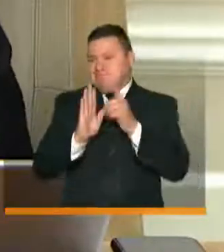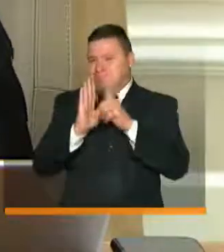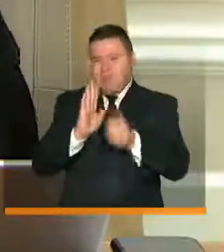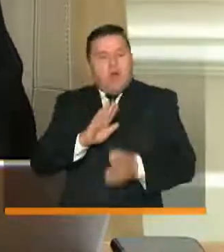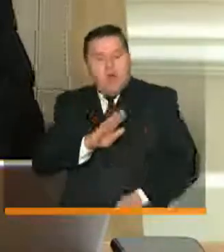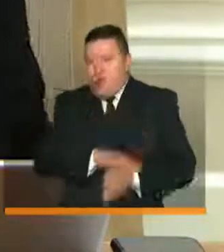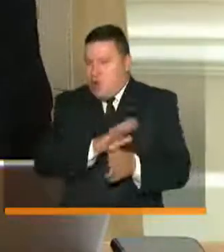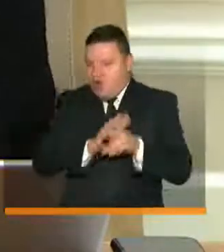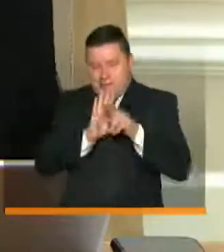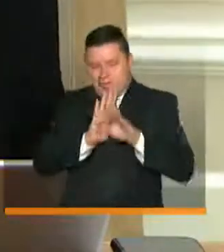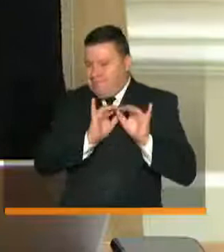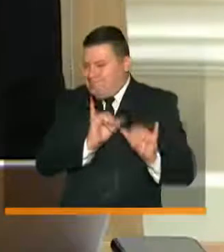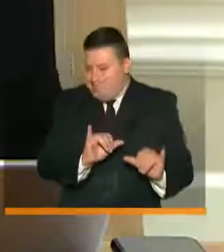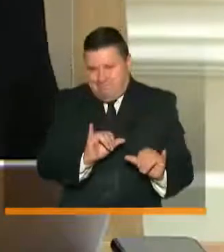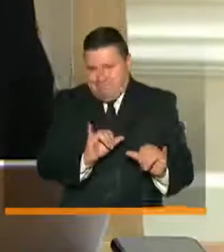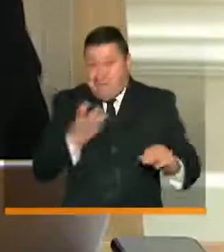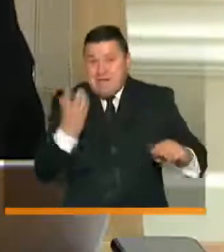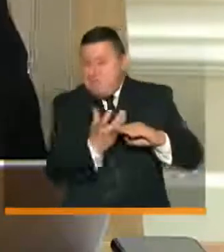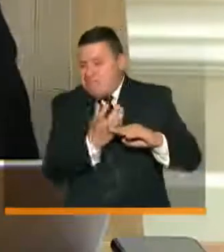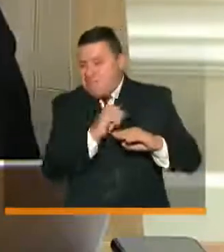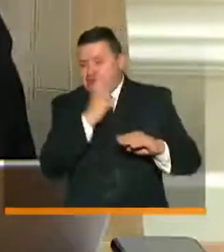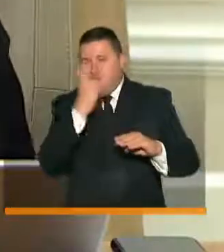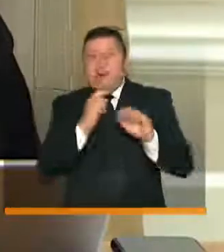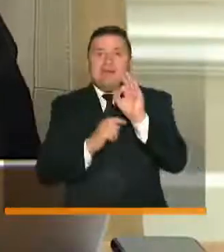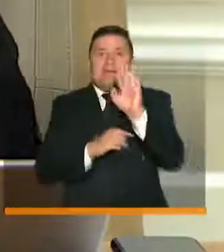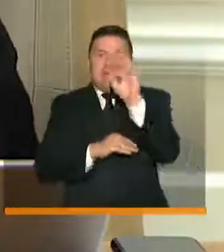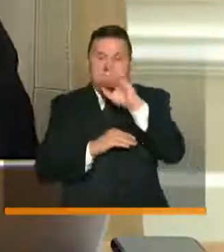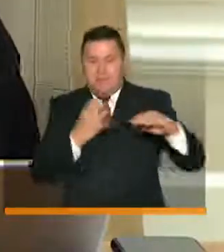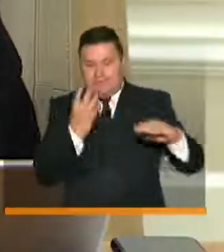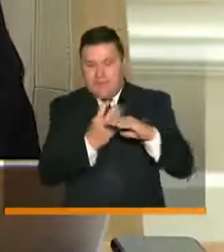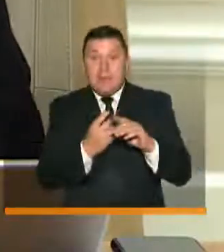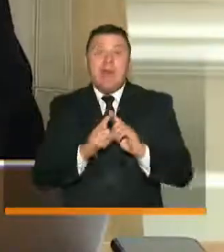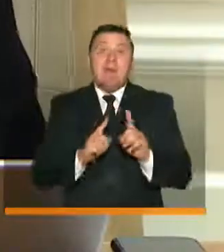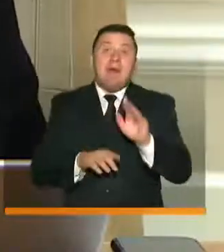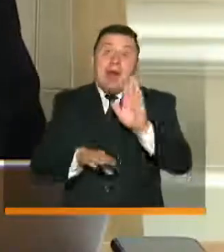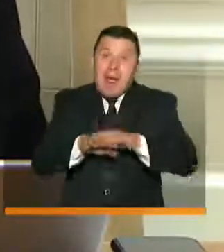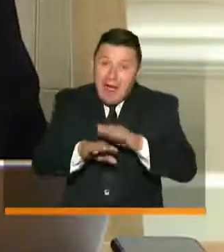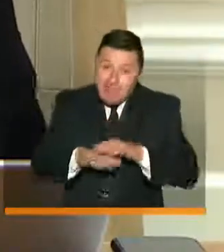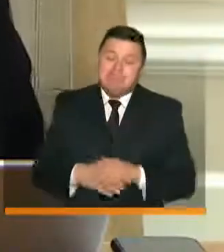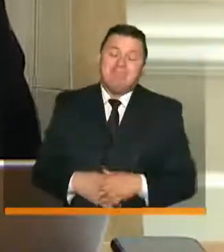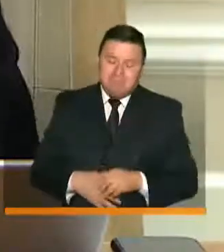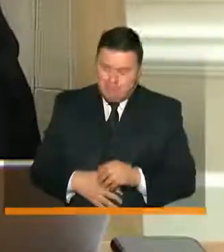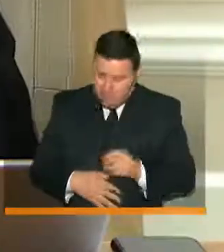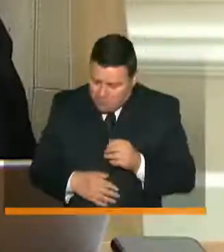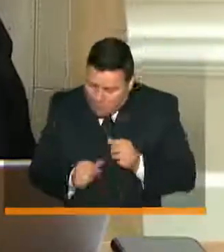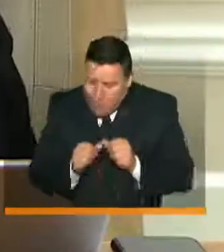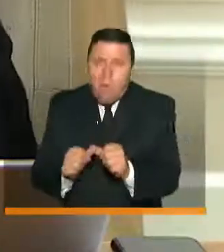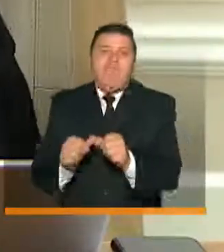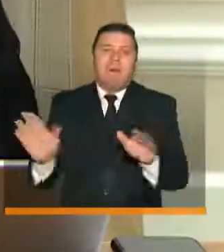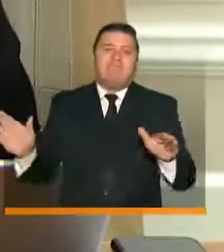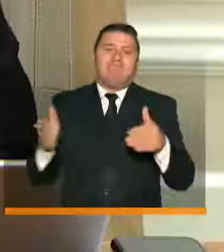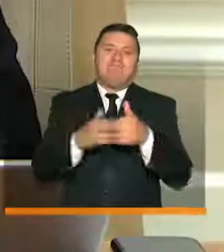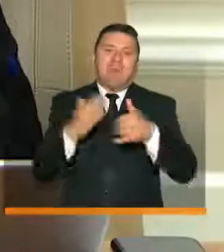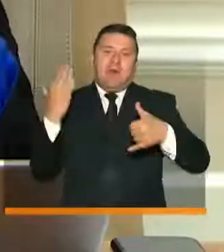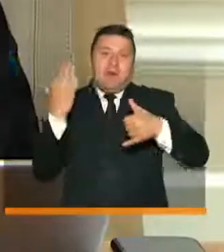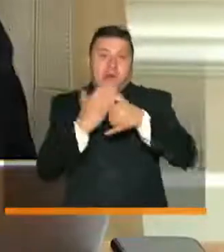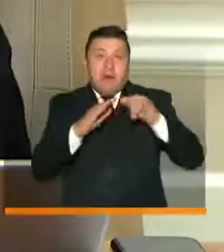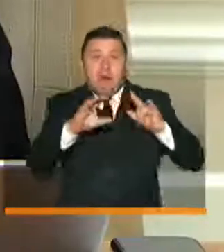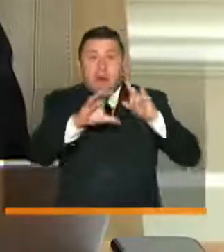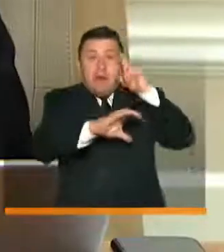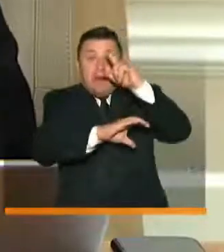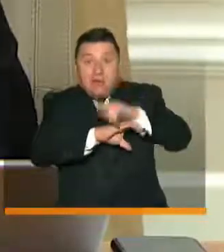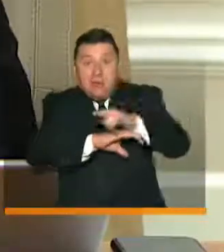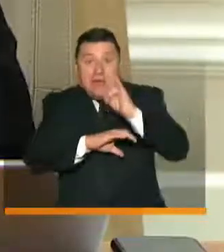sigue. Una cosa muy importante decir, presidente, es que siguen cerradas nuestras fronteras y desde ese punto de vista el transporte aéreo